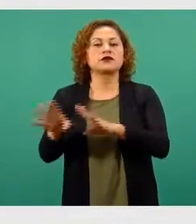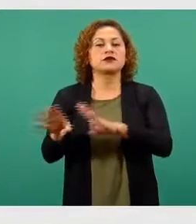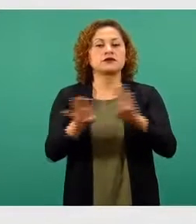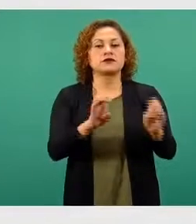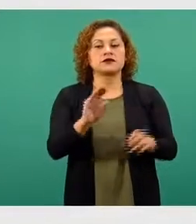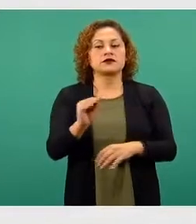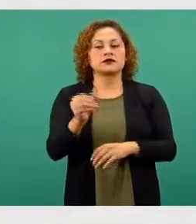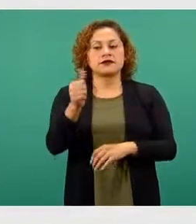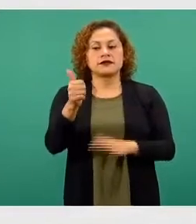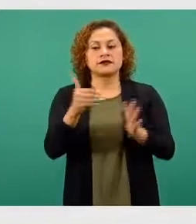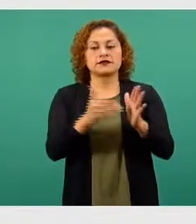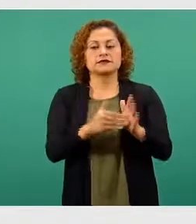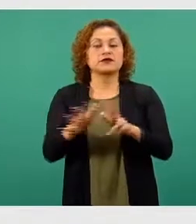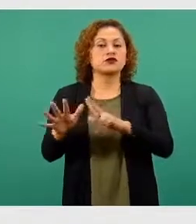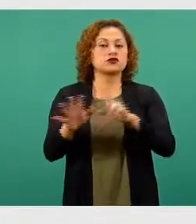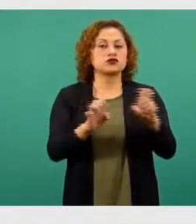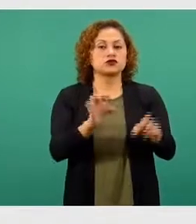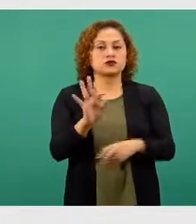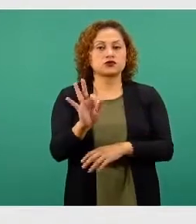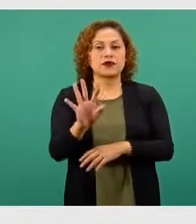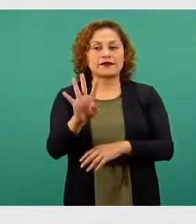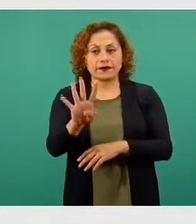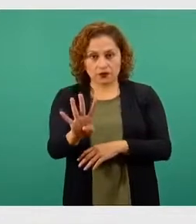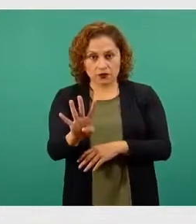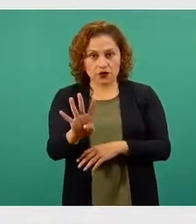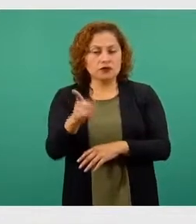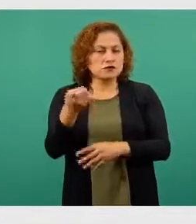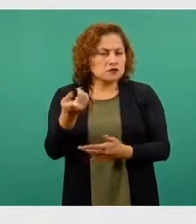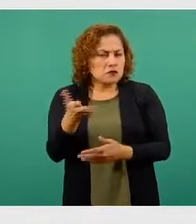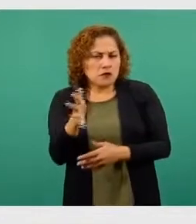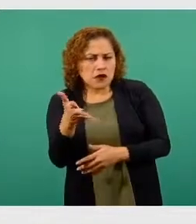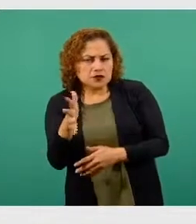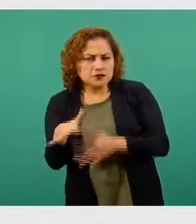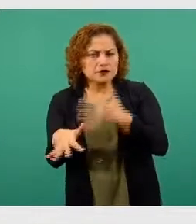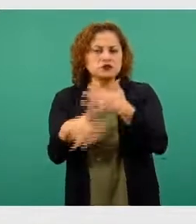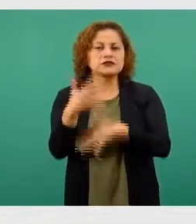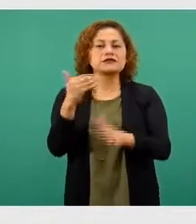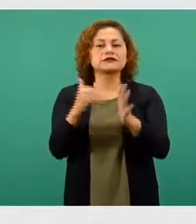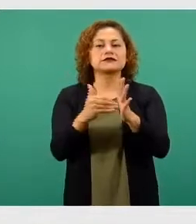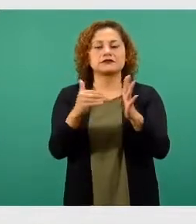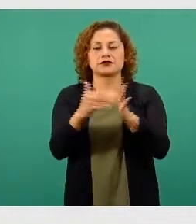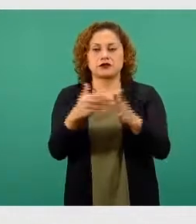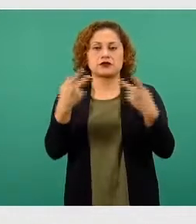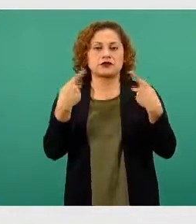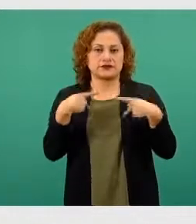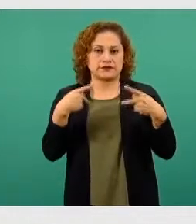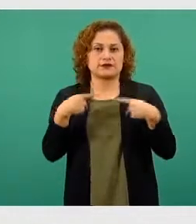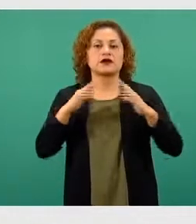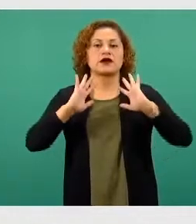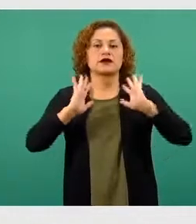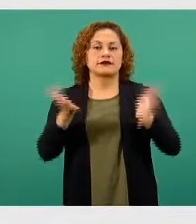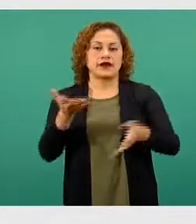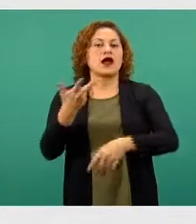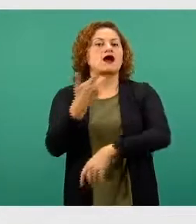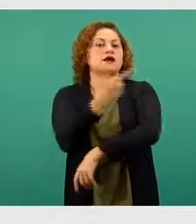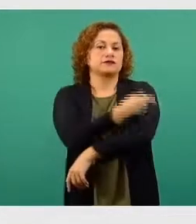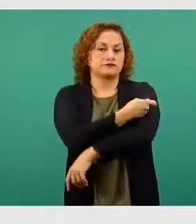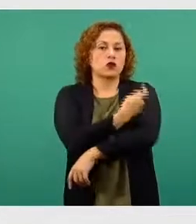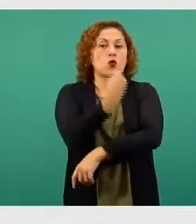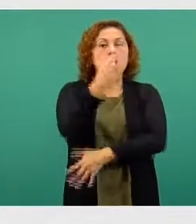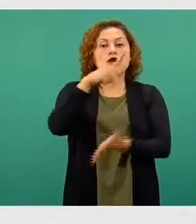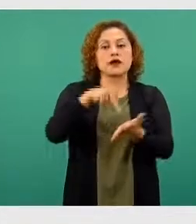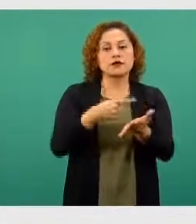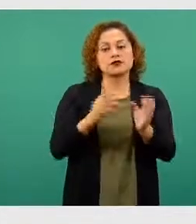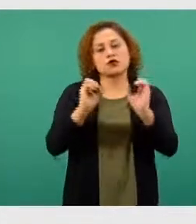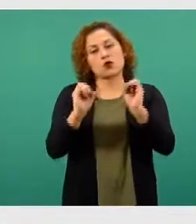.844, estamos hablando prácticamente ya de 15 millones de personas que han recibido al menos una dosis de